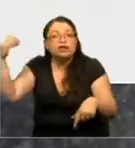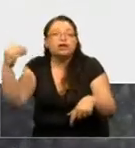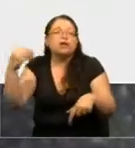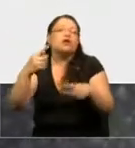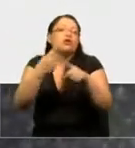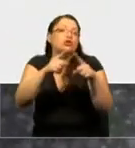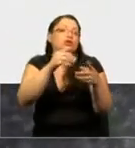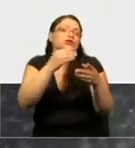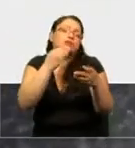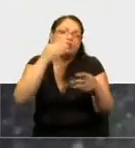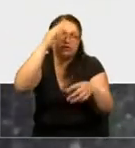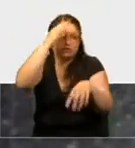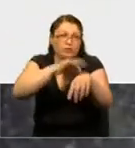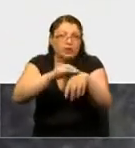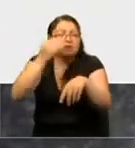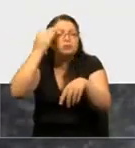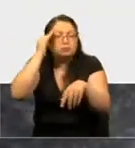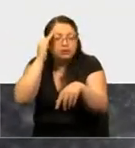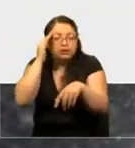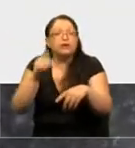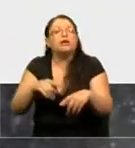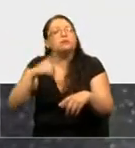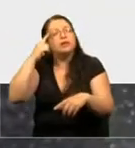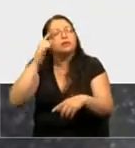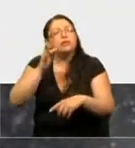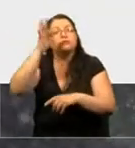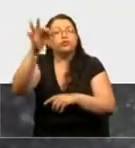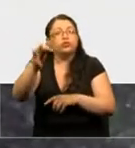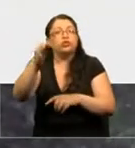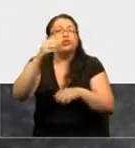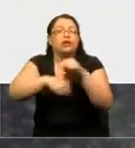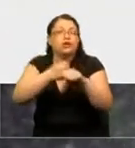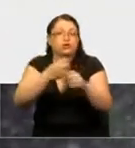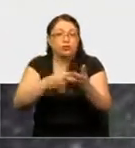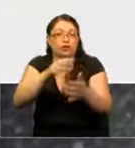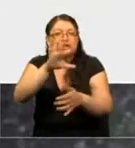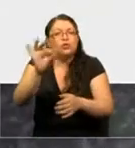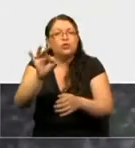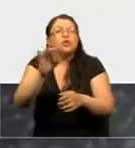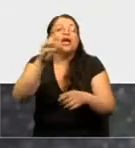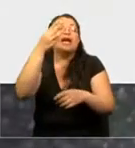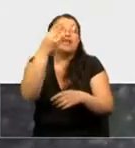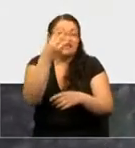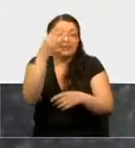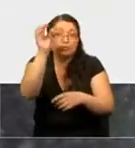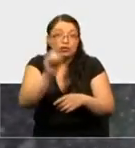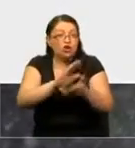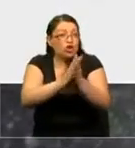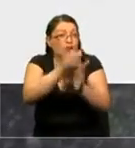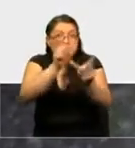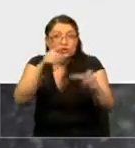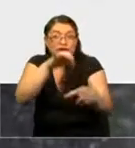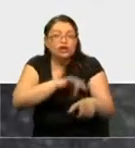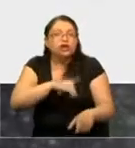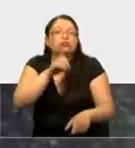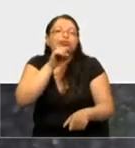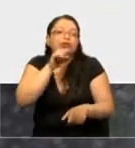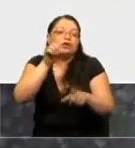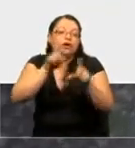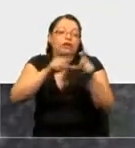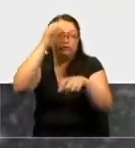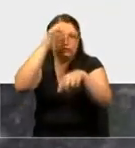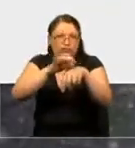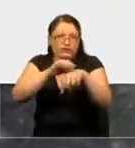demencias, y hay una prospección que para el año 2050 el 3% de la población chilena va a presentar algún tipo de demencia.